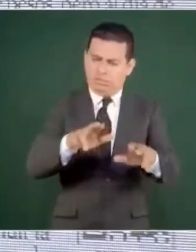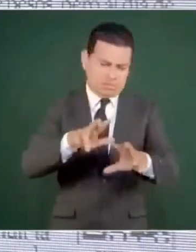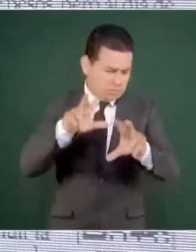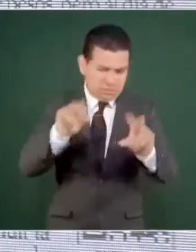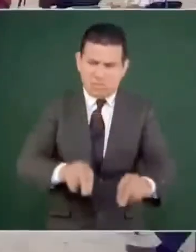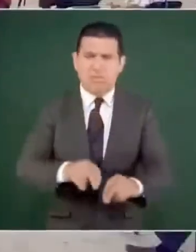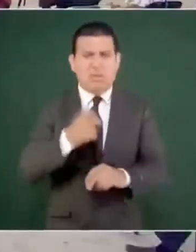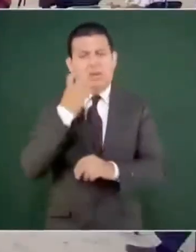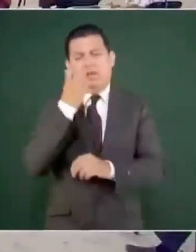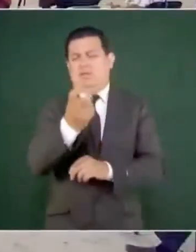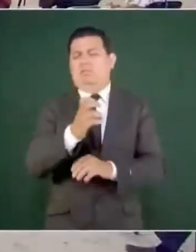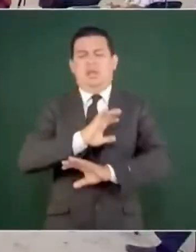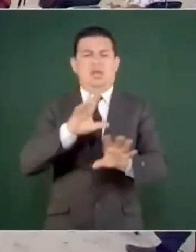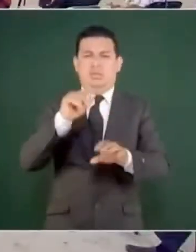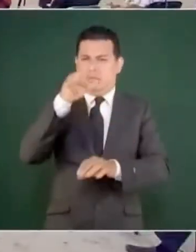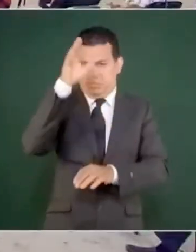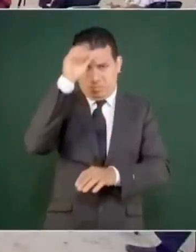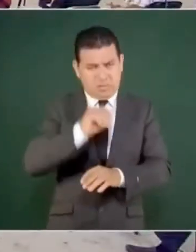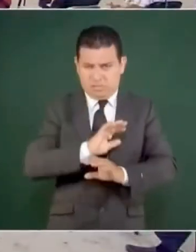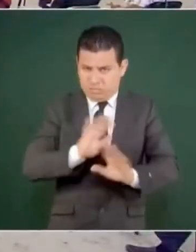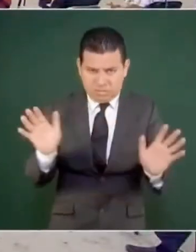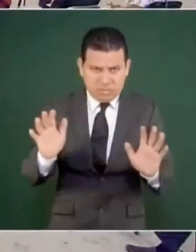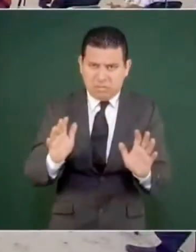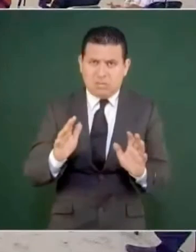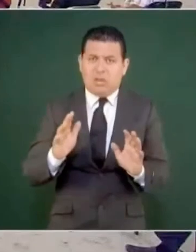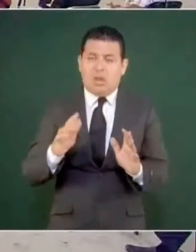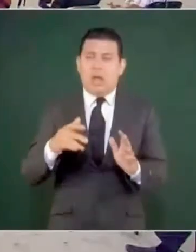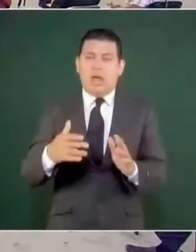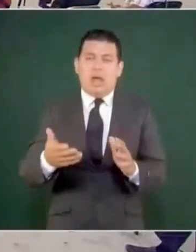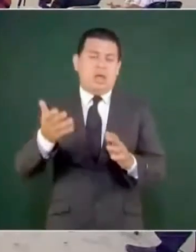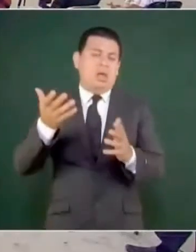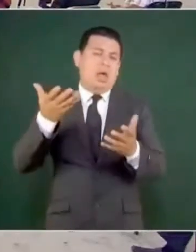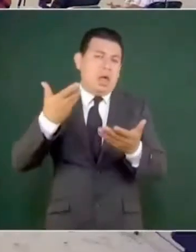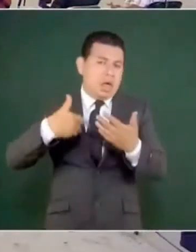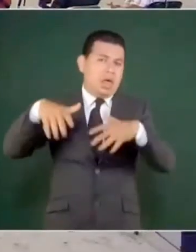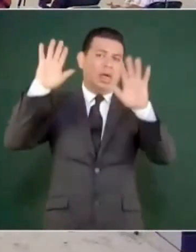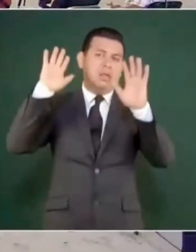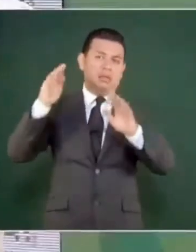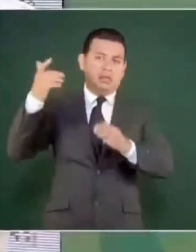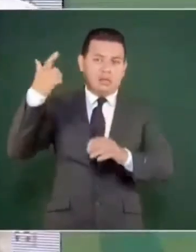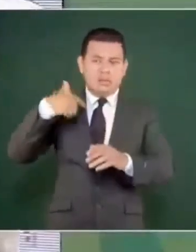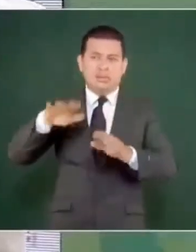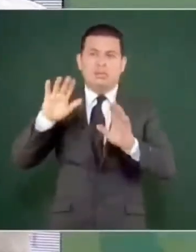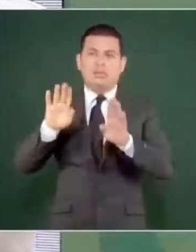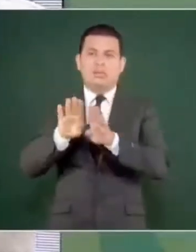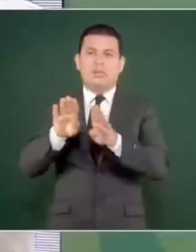nada más la calumnia.